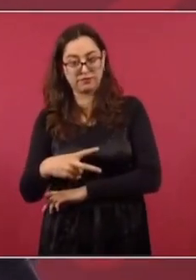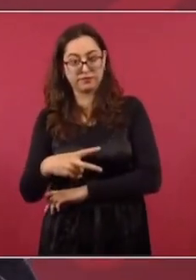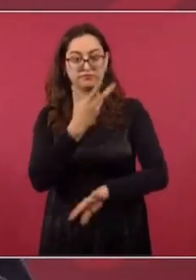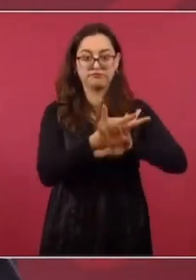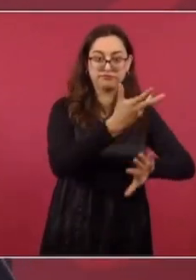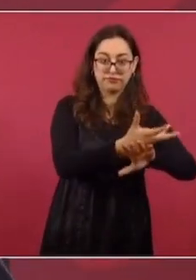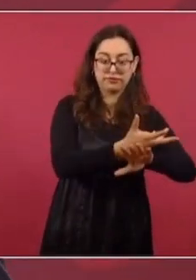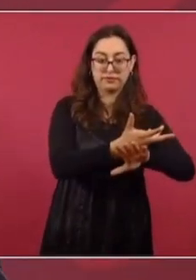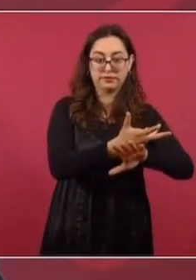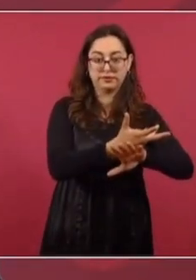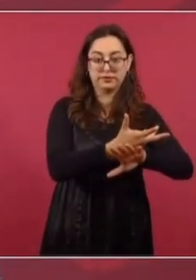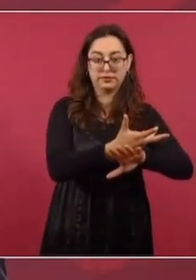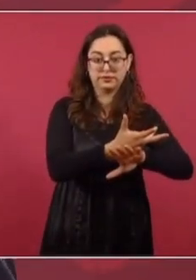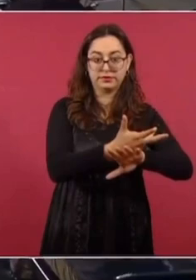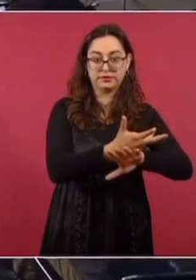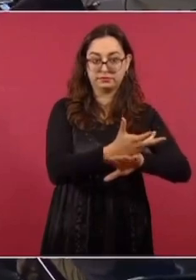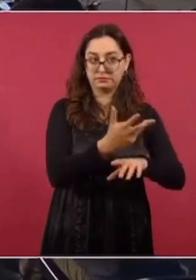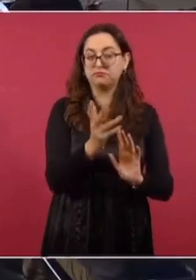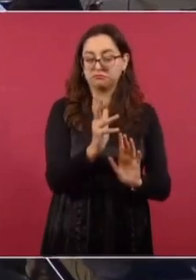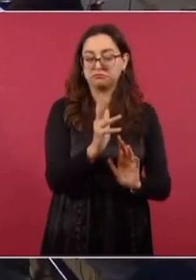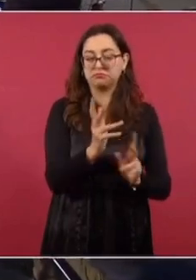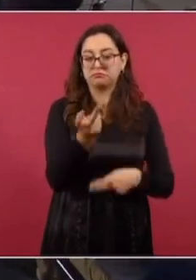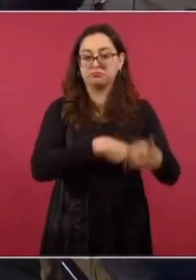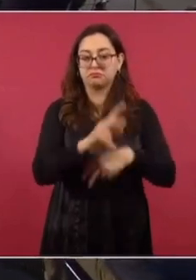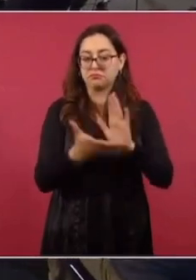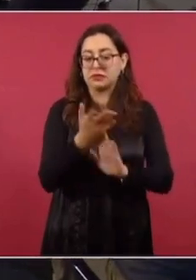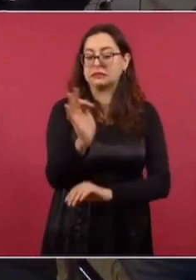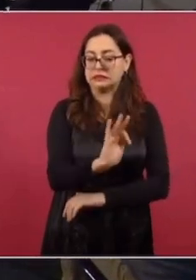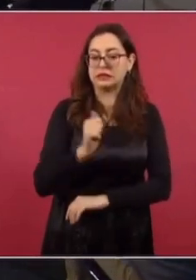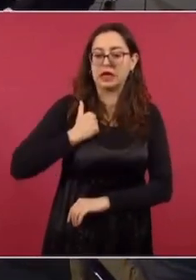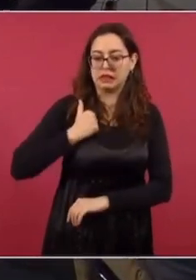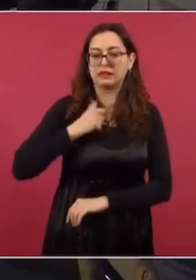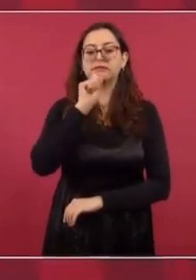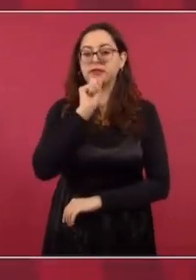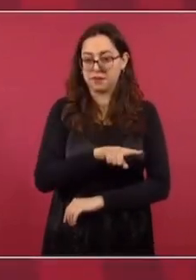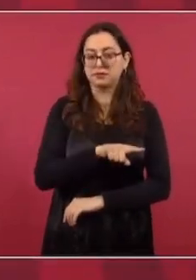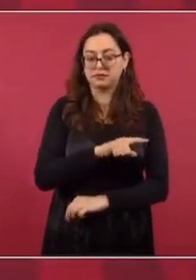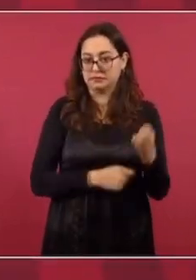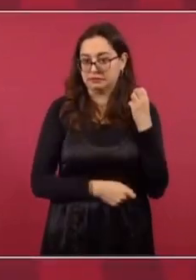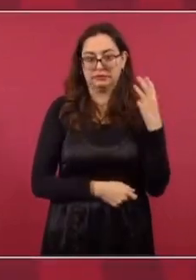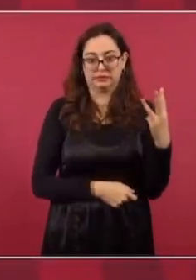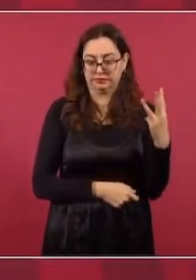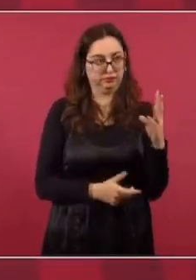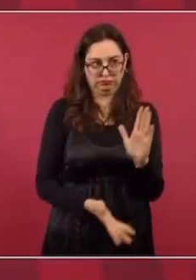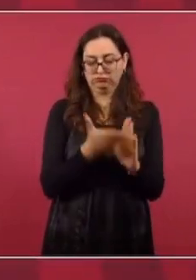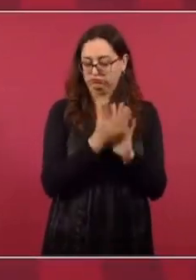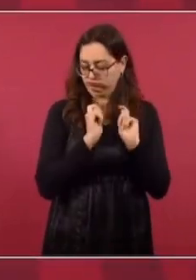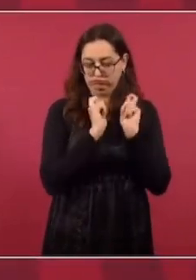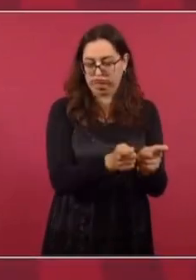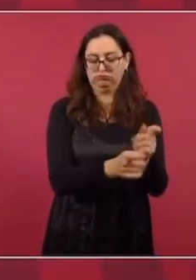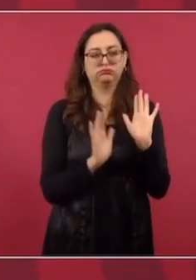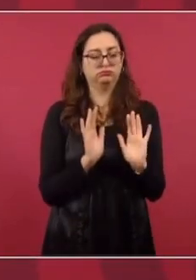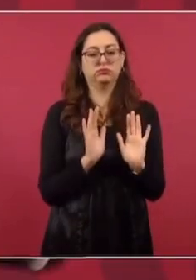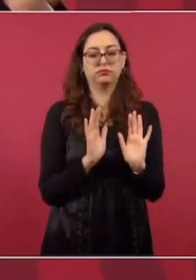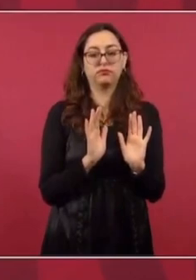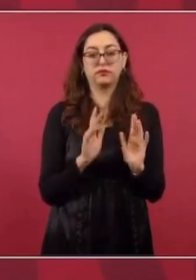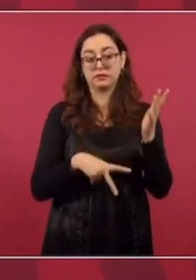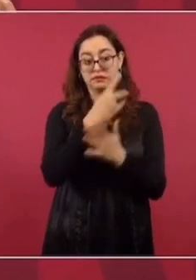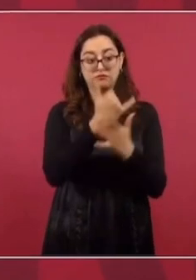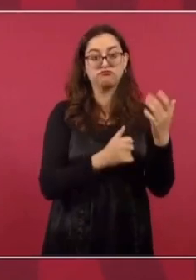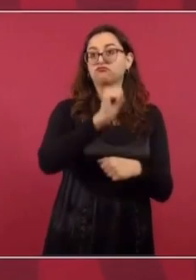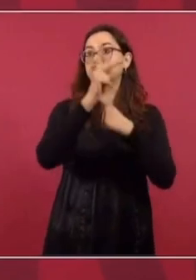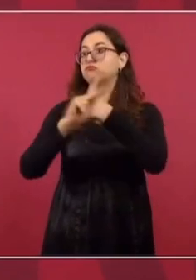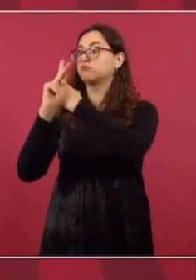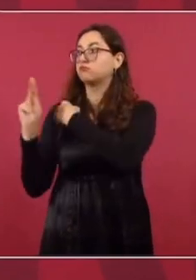mexicanas, estadounidenses, básicamente. Y es posible que canadienses, pero no van a poder participar en el proyecto,